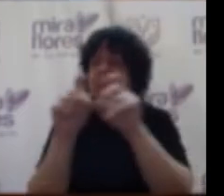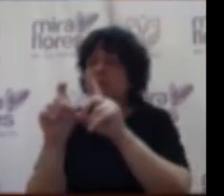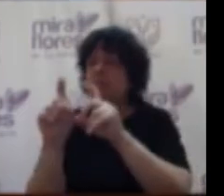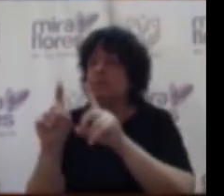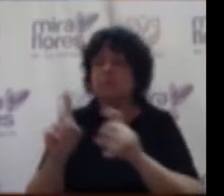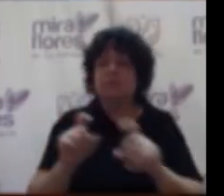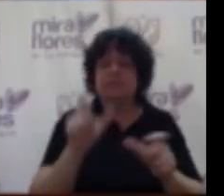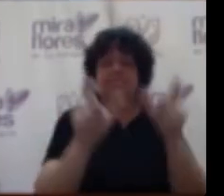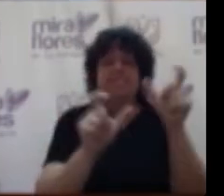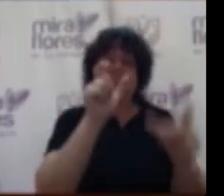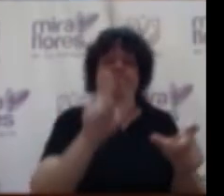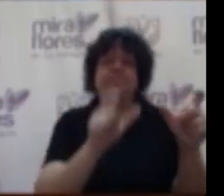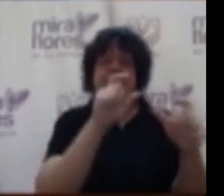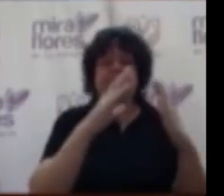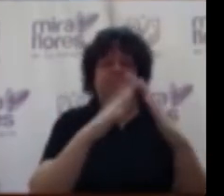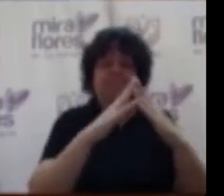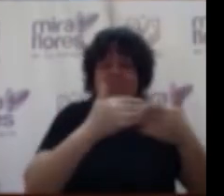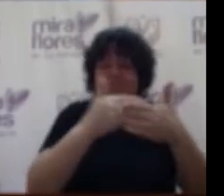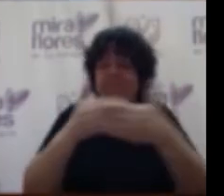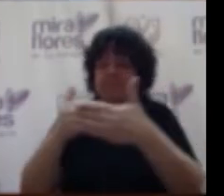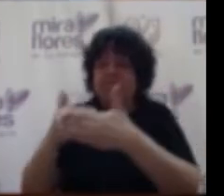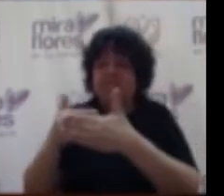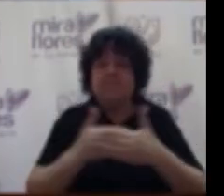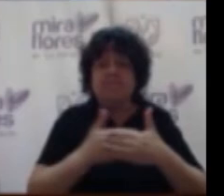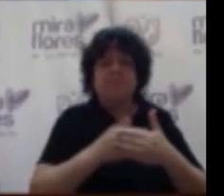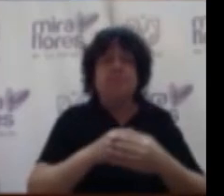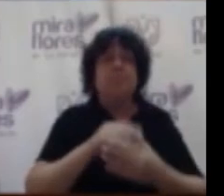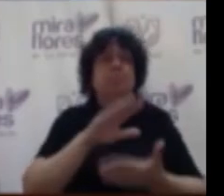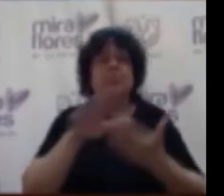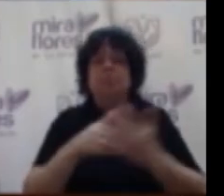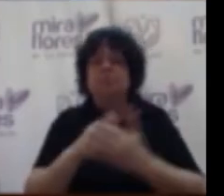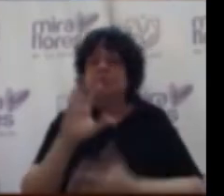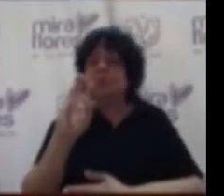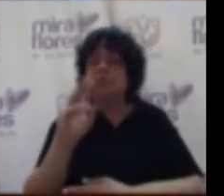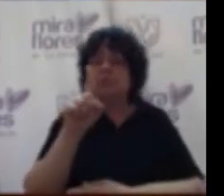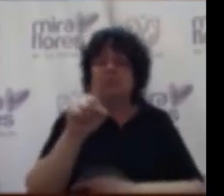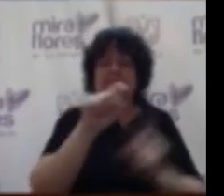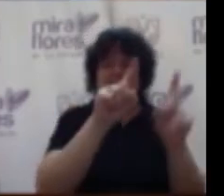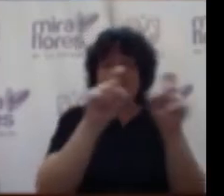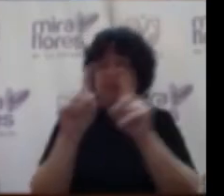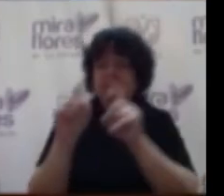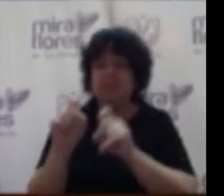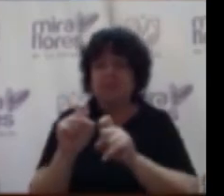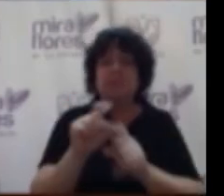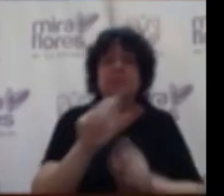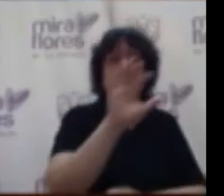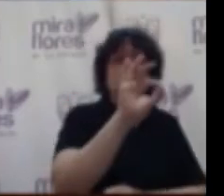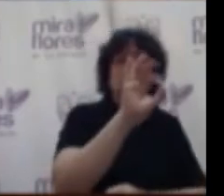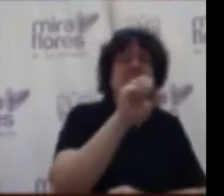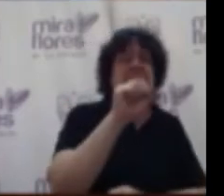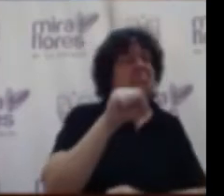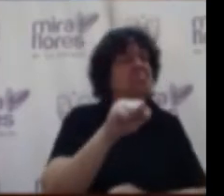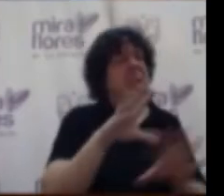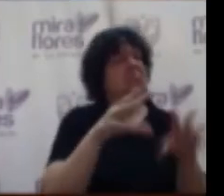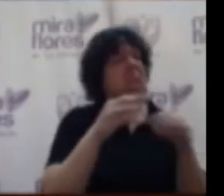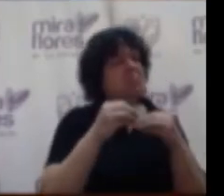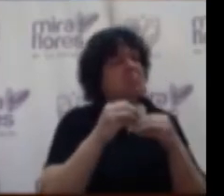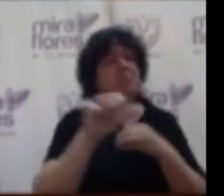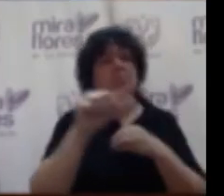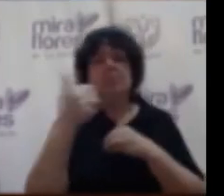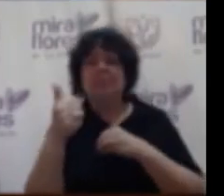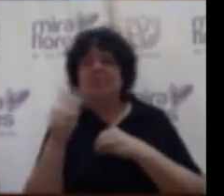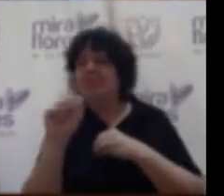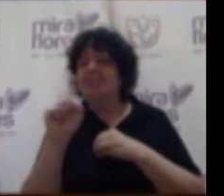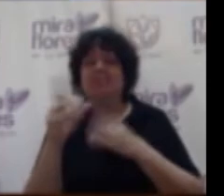hacer encuesta a los vecinos y la consulta vecinal arroja que de las sesenta y una encuestas recibidas nueve nomás son favorables y